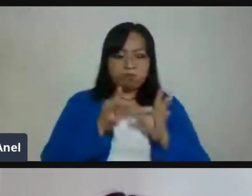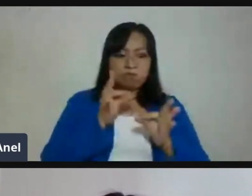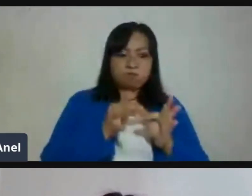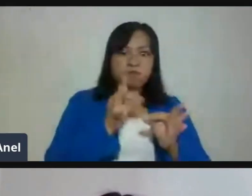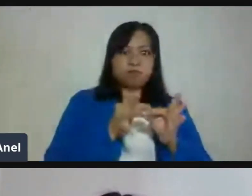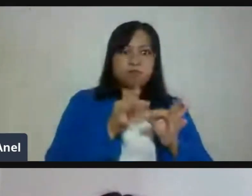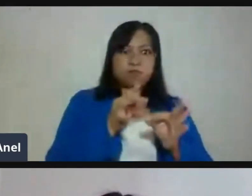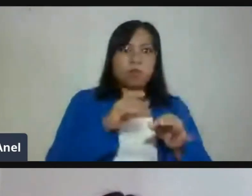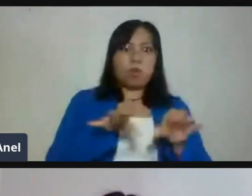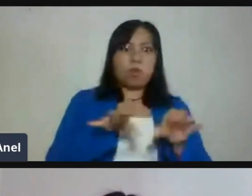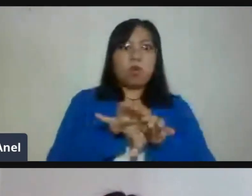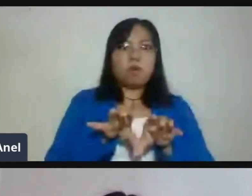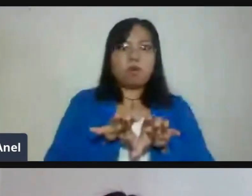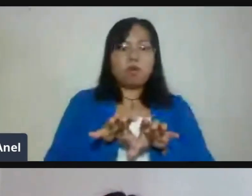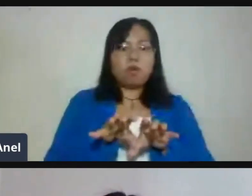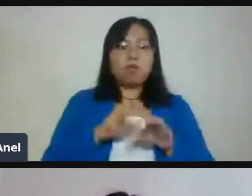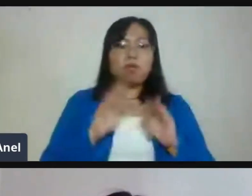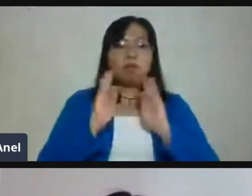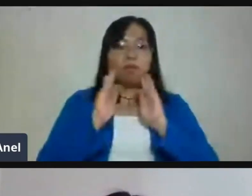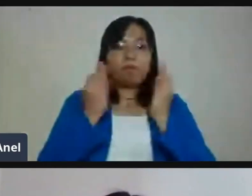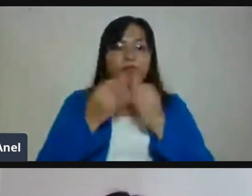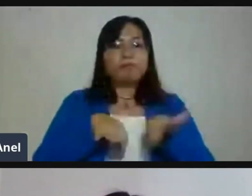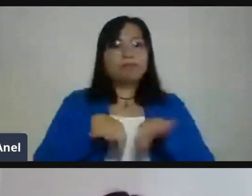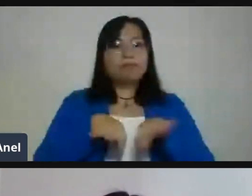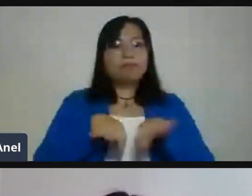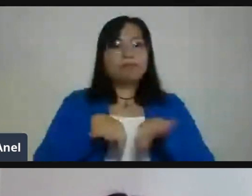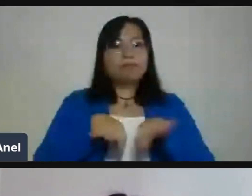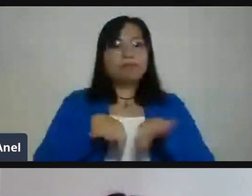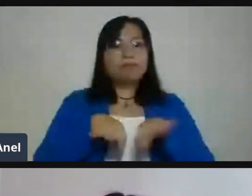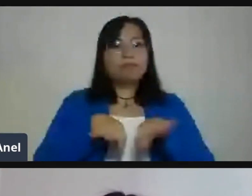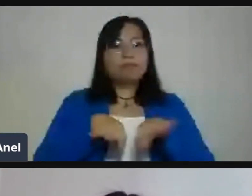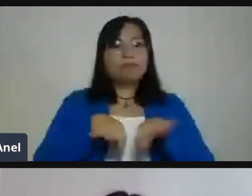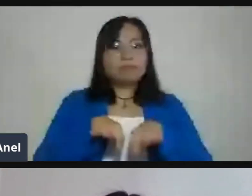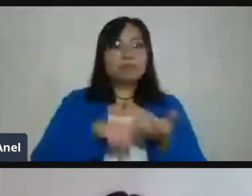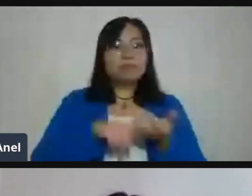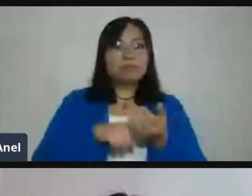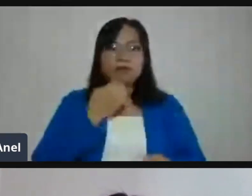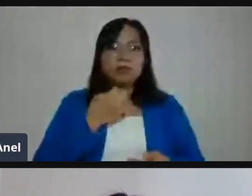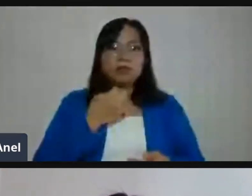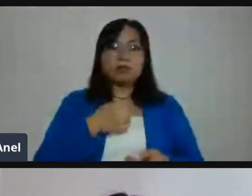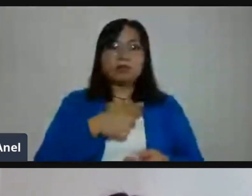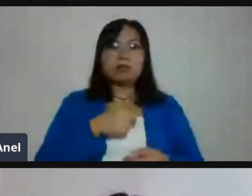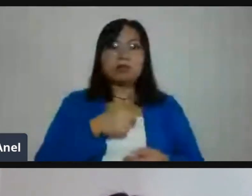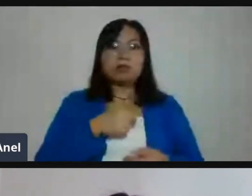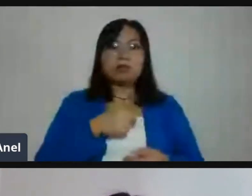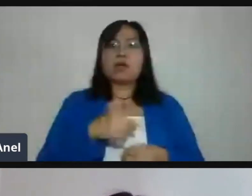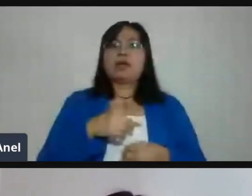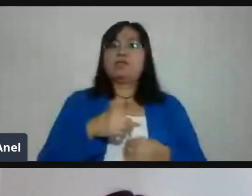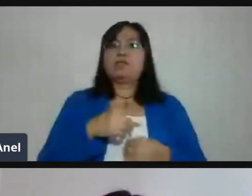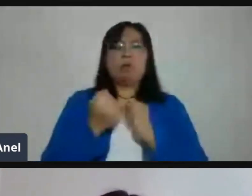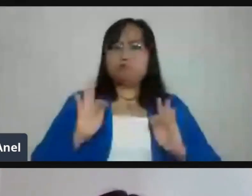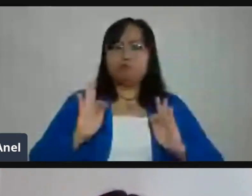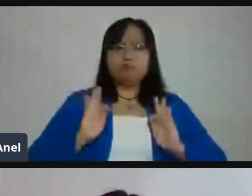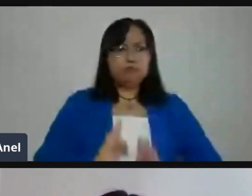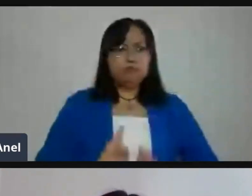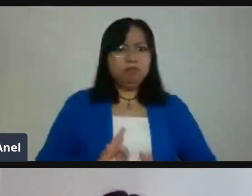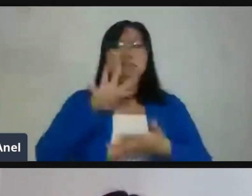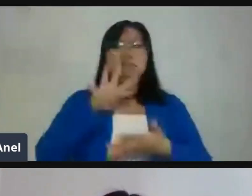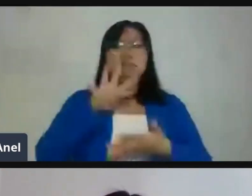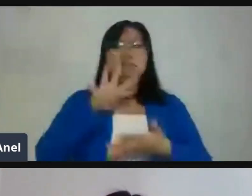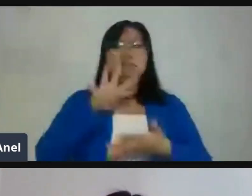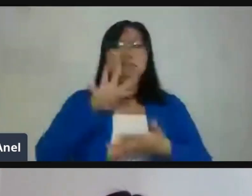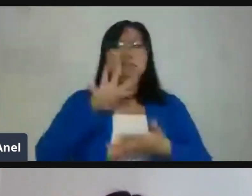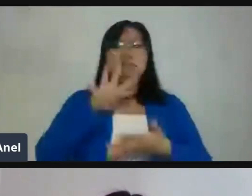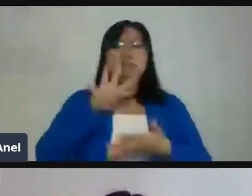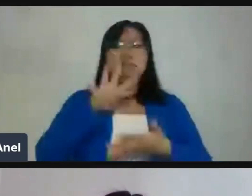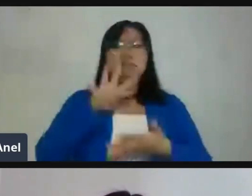comunicado muy puntual, pero que establezca la forma de trabajo, los horarios y las entregas, sobre todo, que